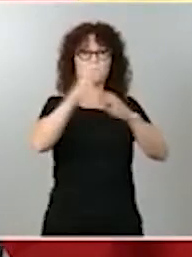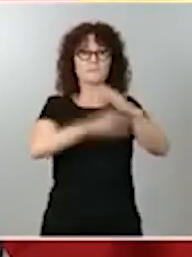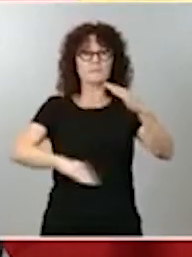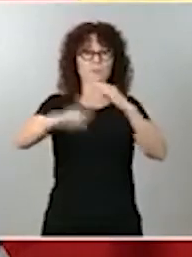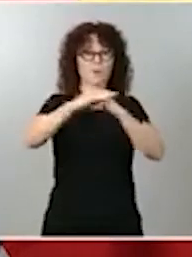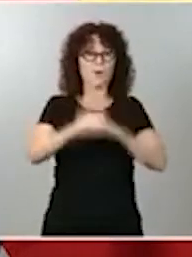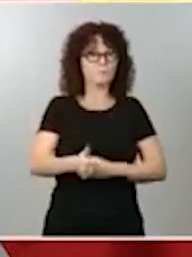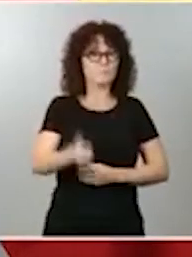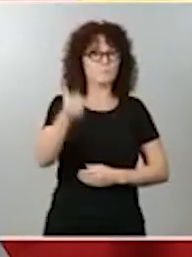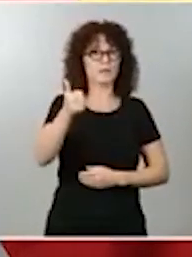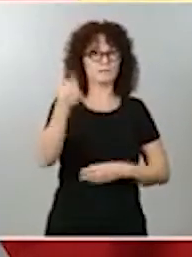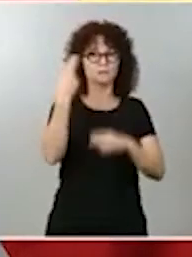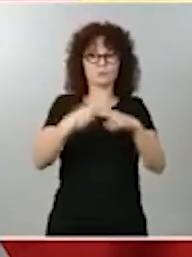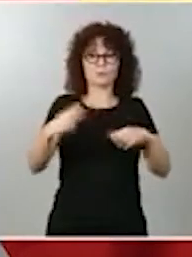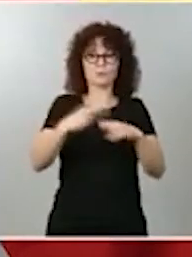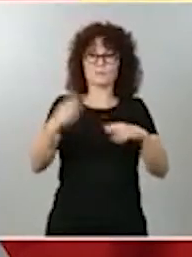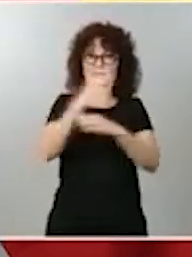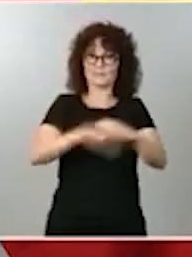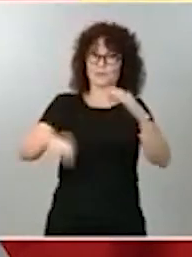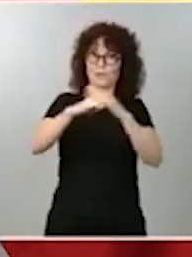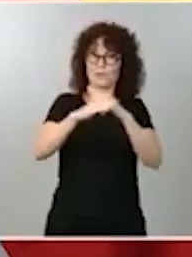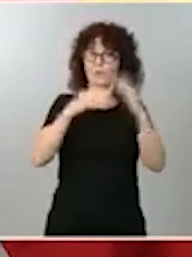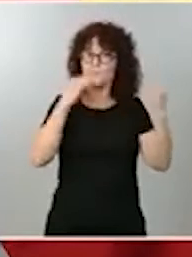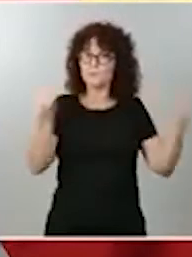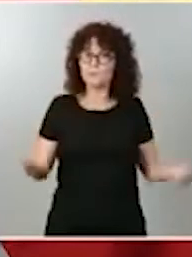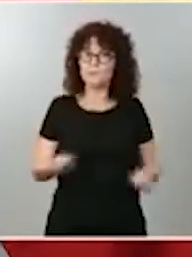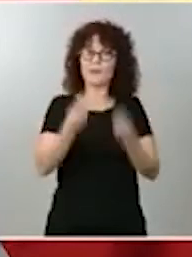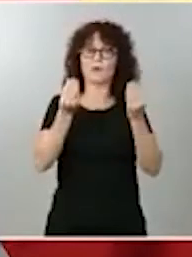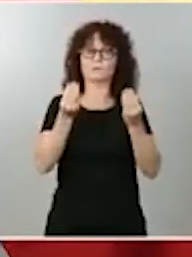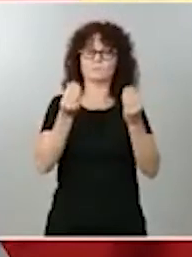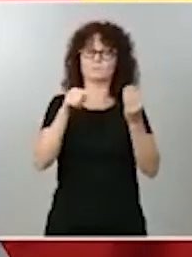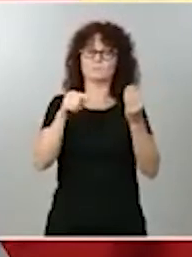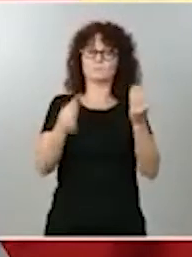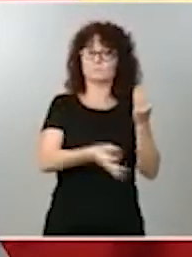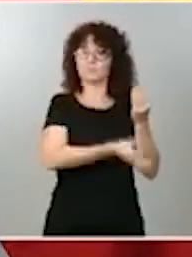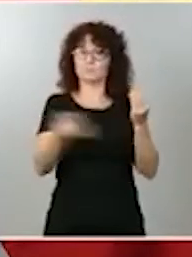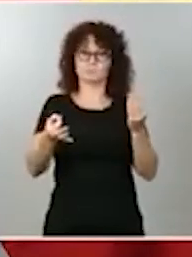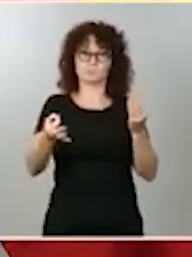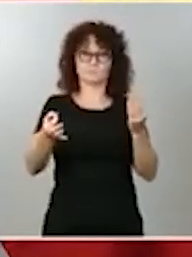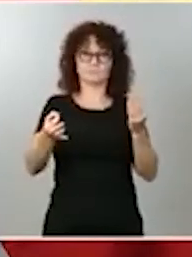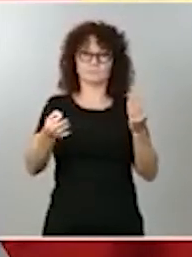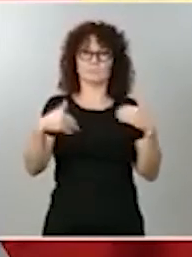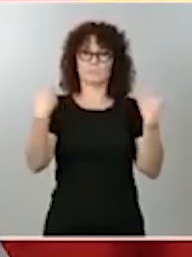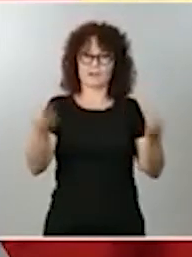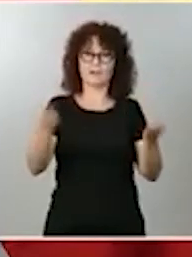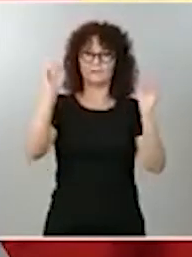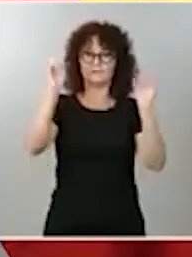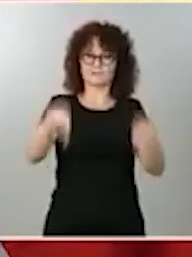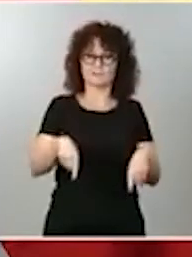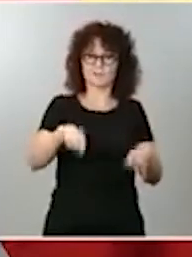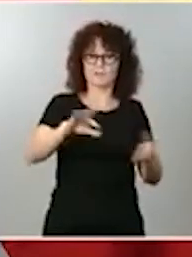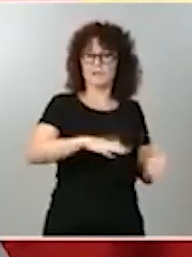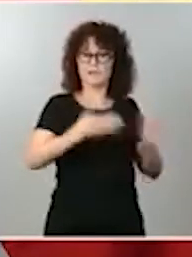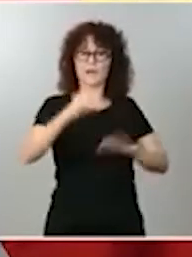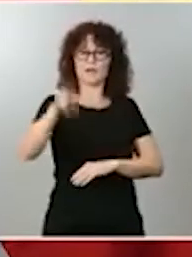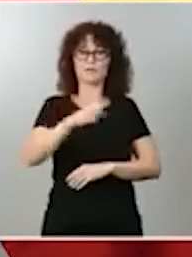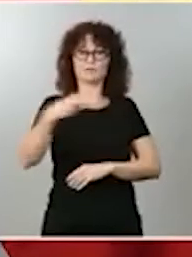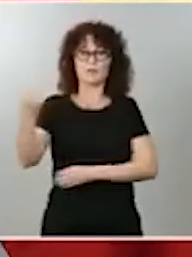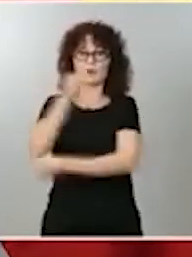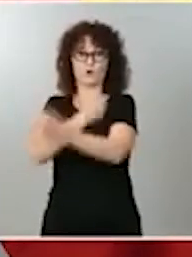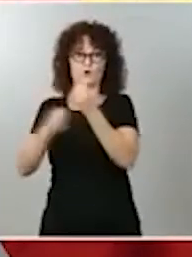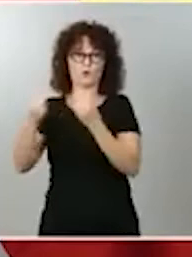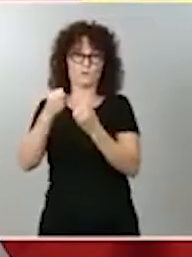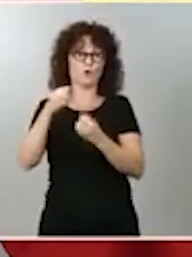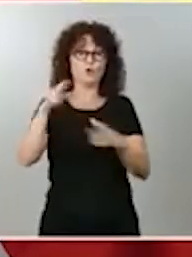políticas de igualdad desempeñan, más eficientes en términos económicos son. Ya no en términos sociales, sino en términos económicos.